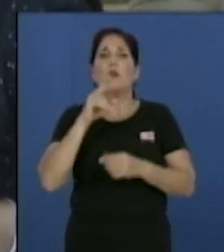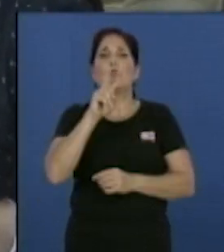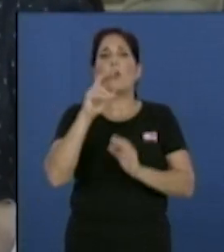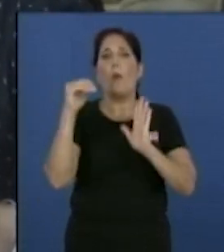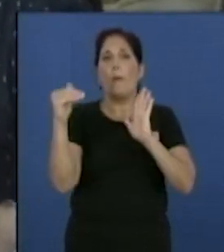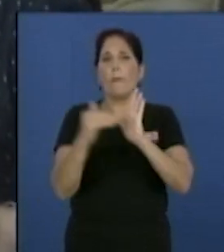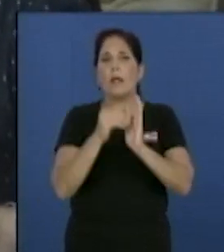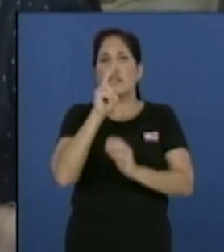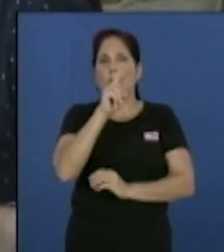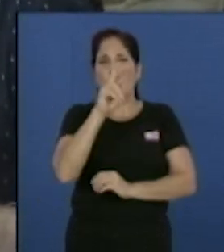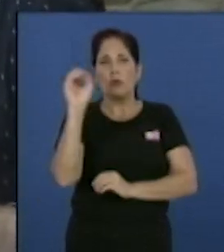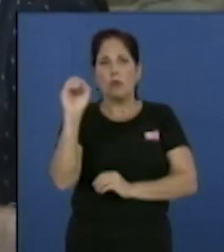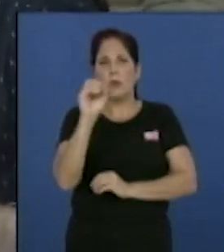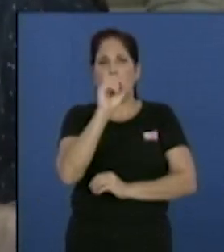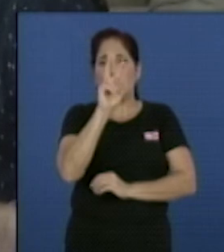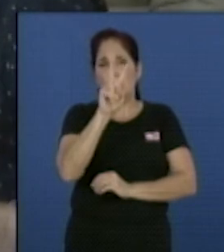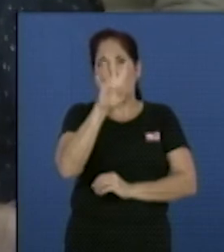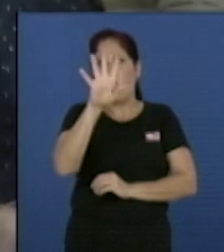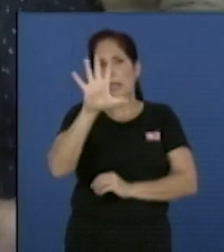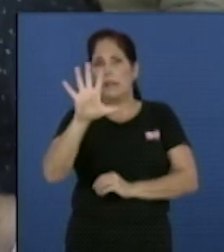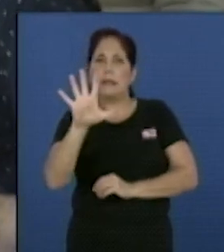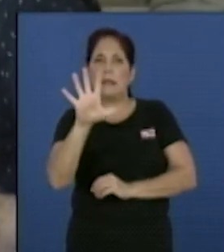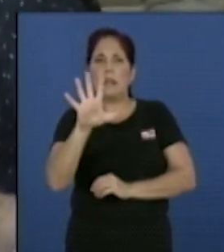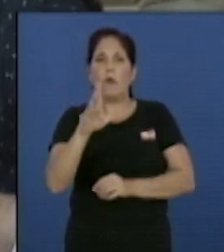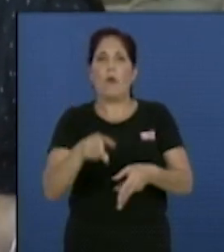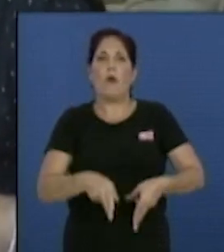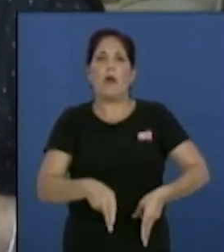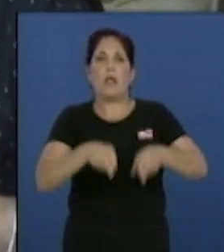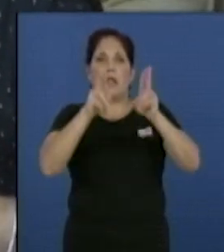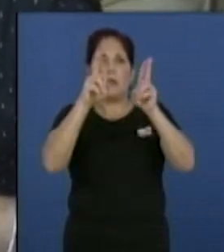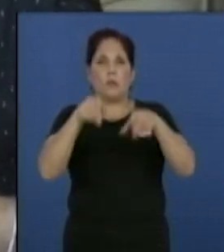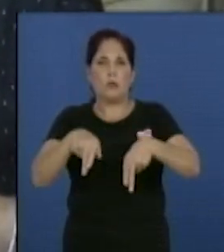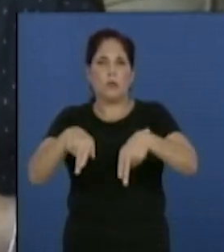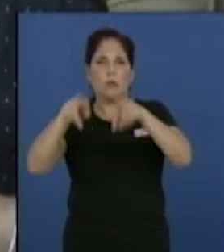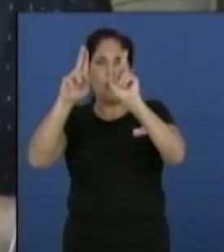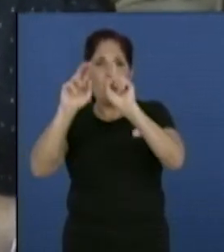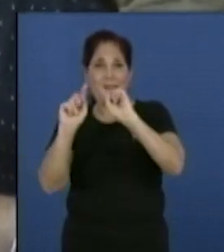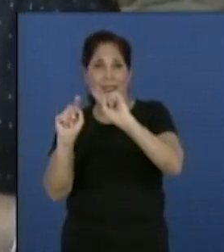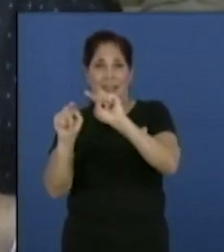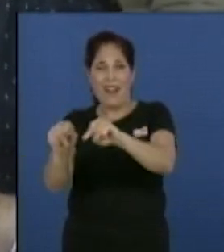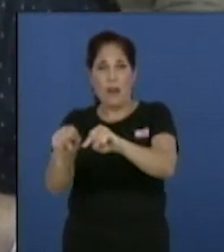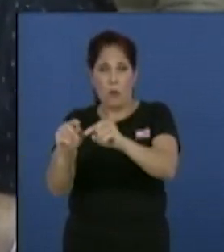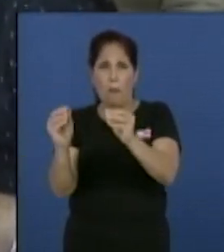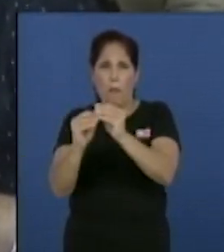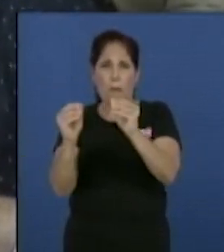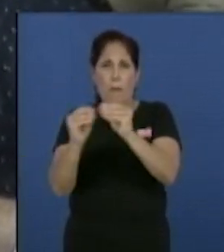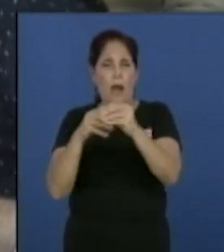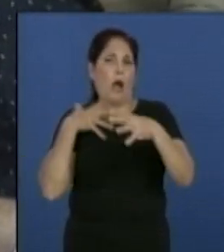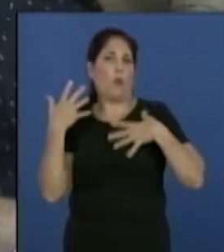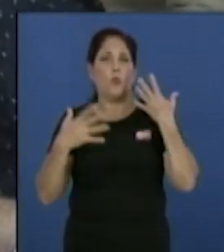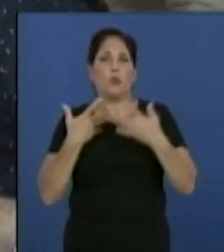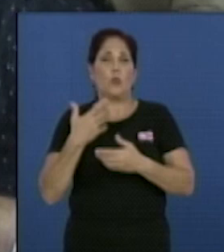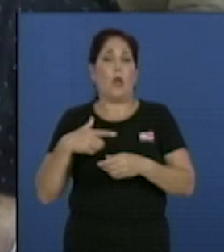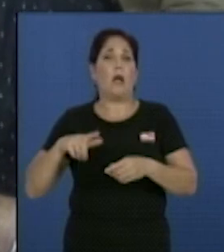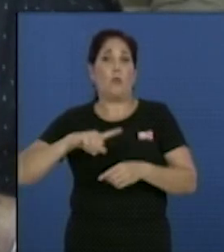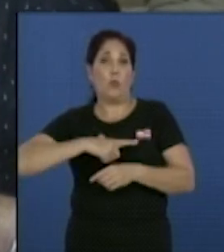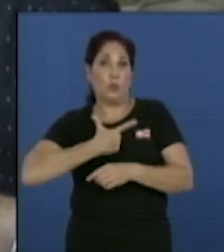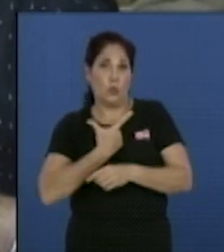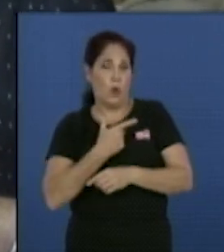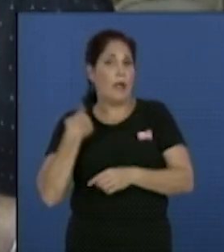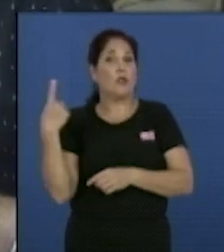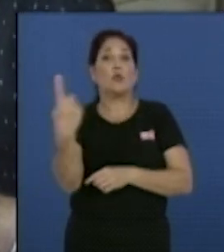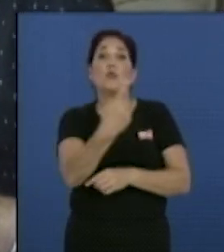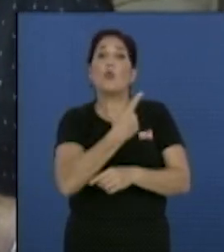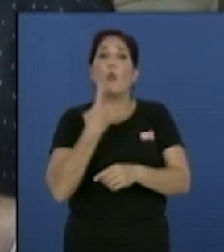2.245 instituciones culturales. El sistema de la cultura, todos sus trabajadores, estamos